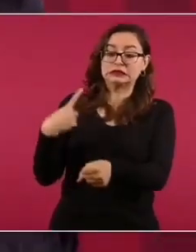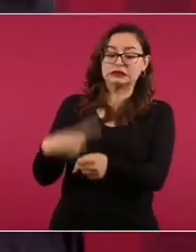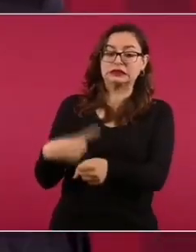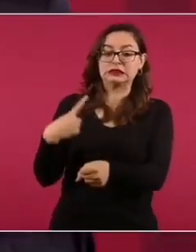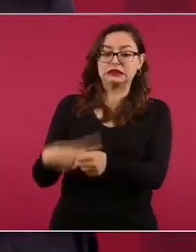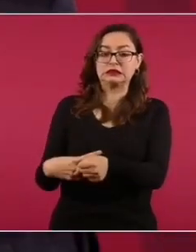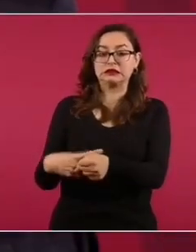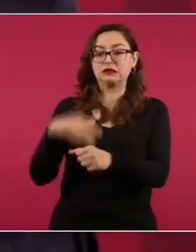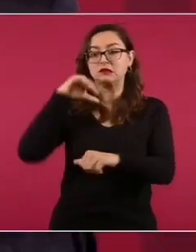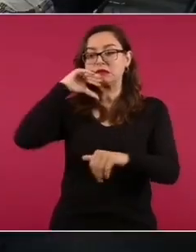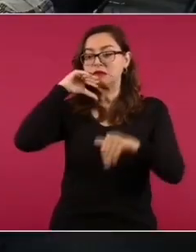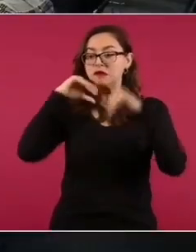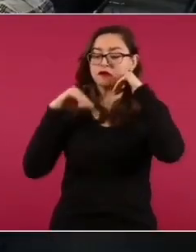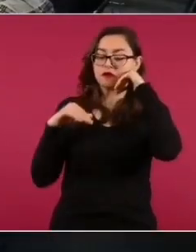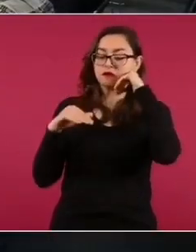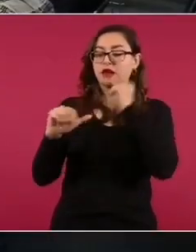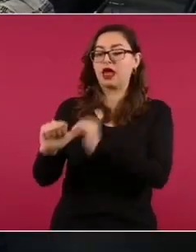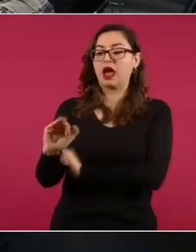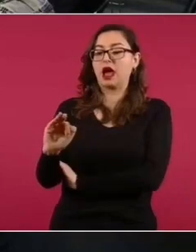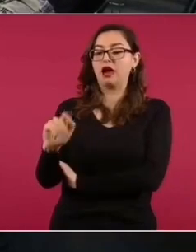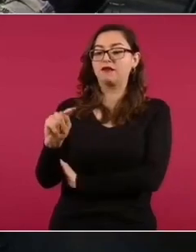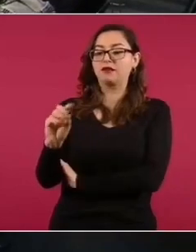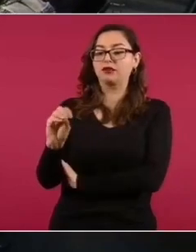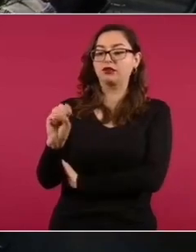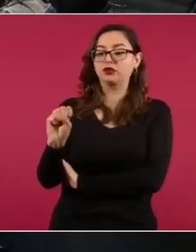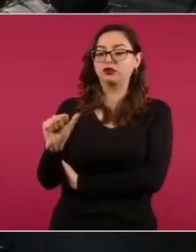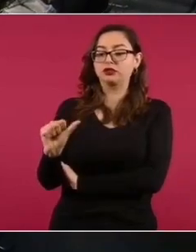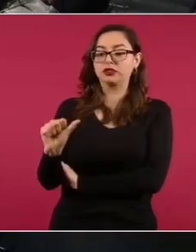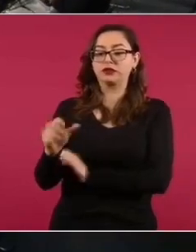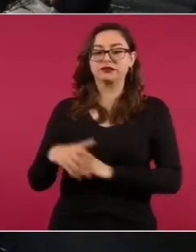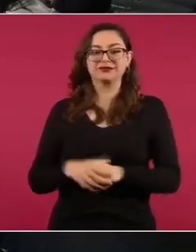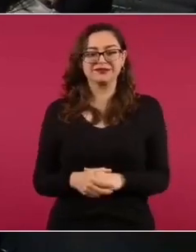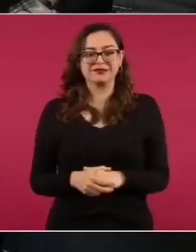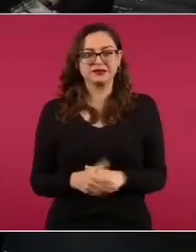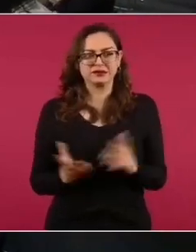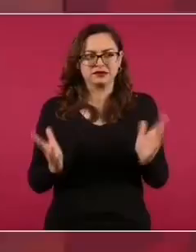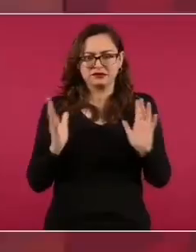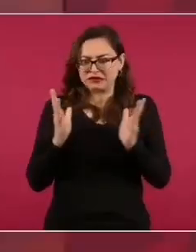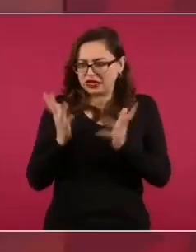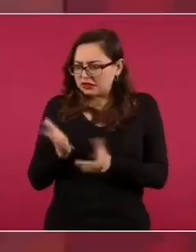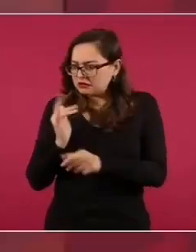zona vedada para importar. No se ha encontrado nada.